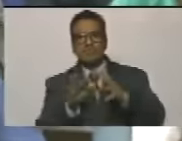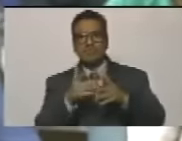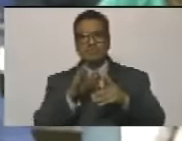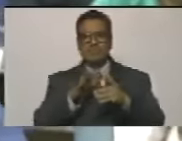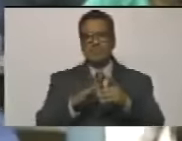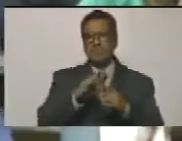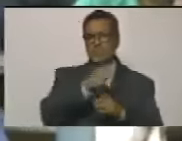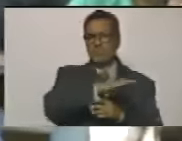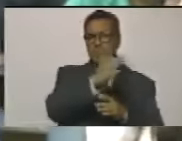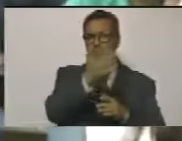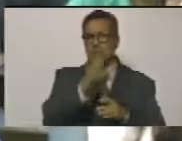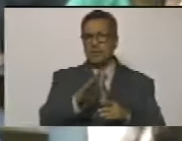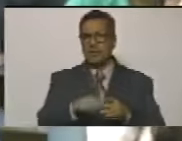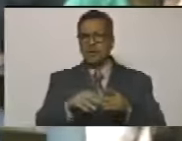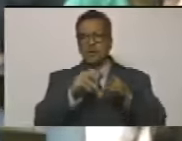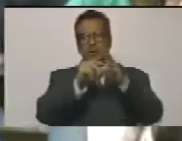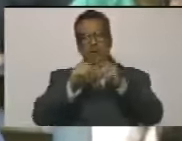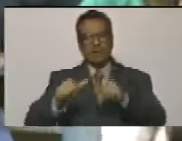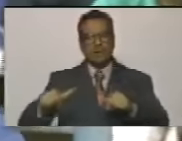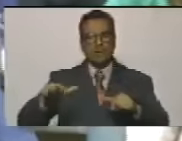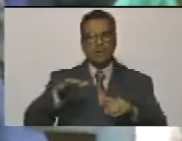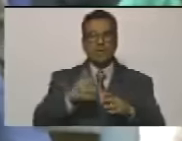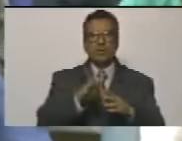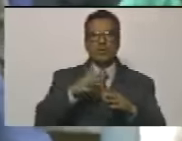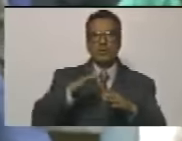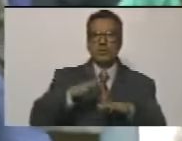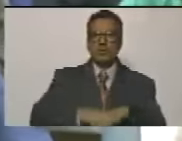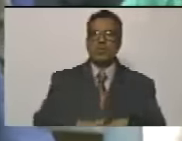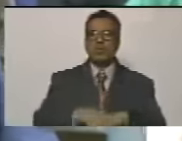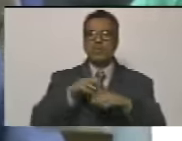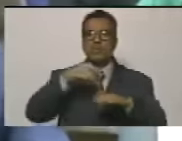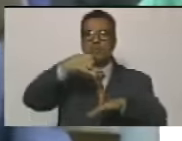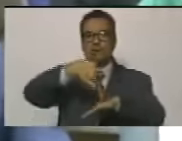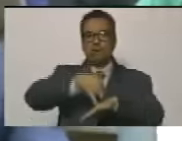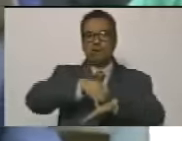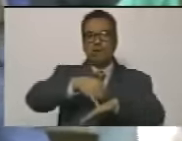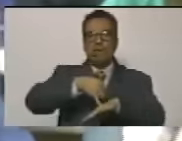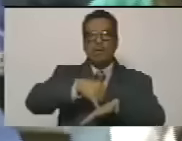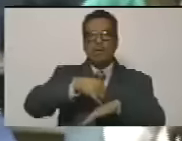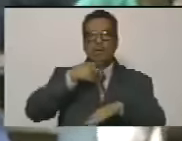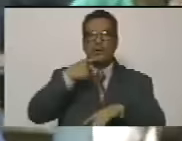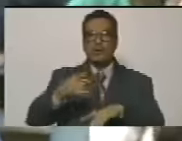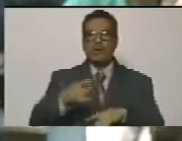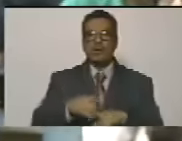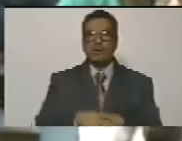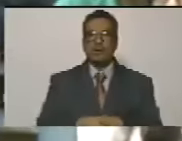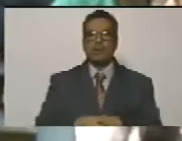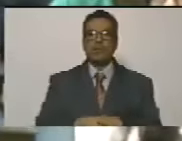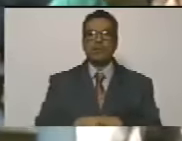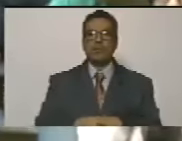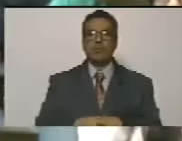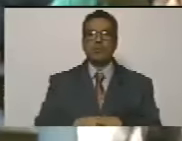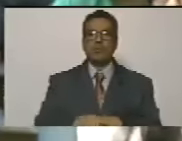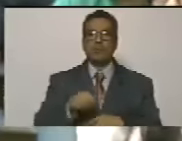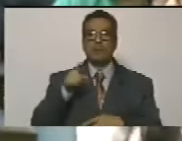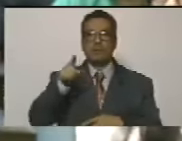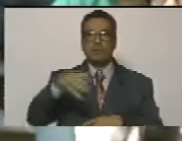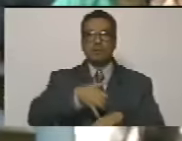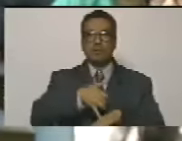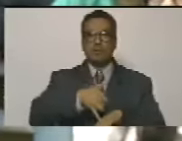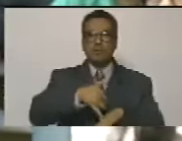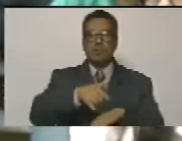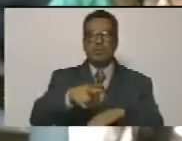como han hecho tibio tibio débil timorato banal banal